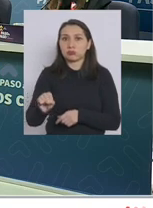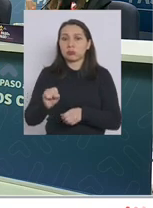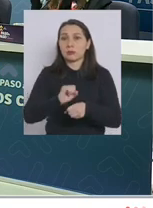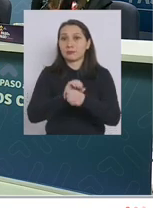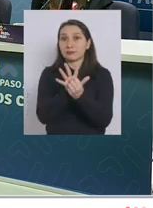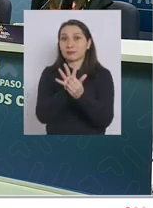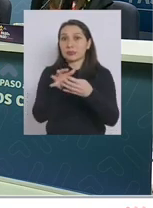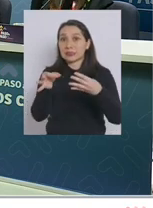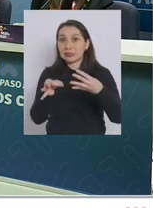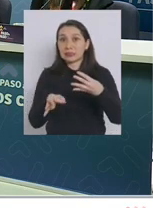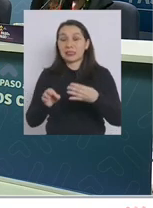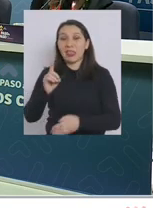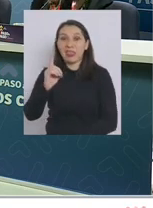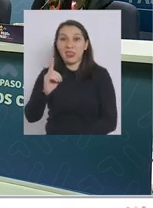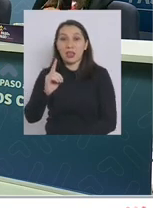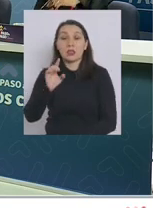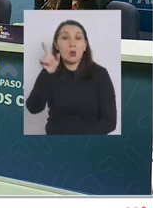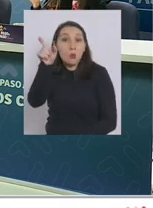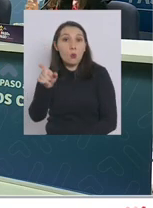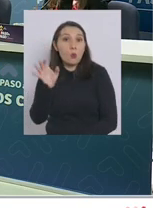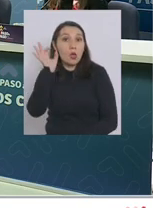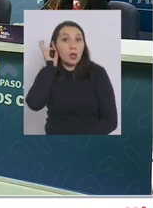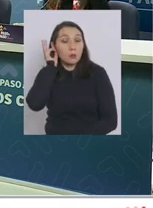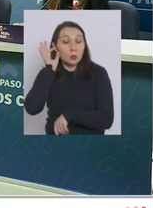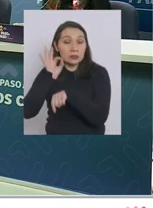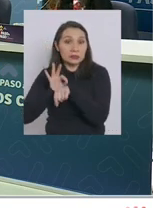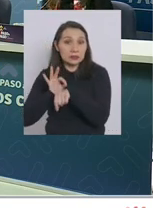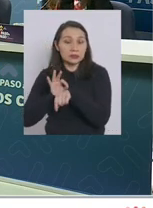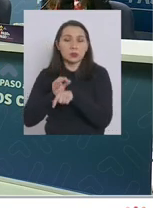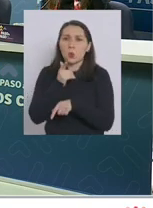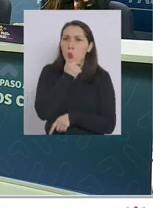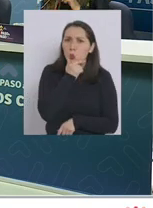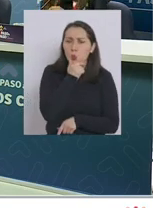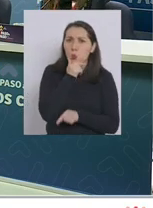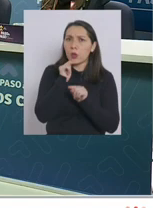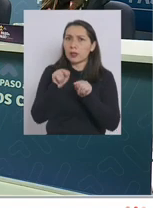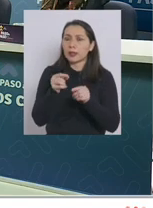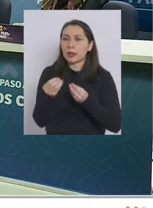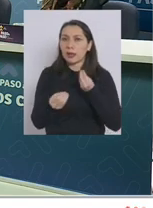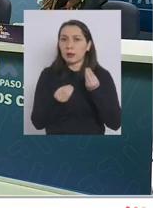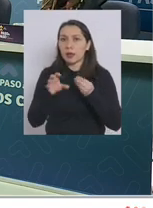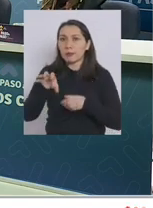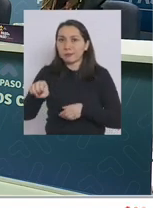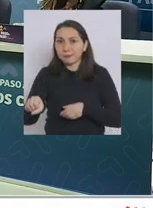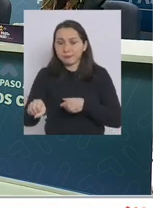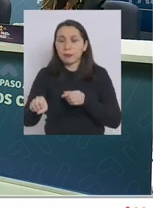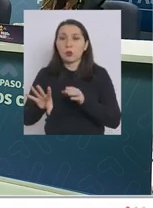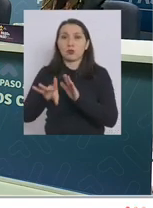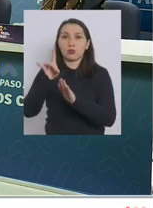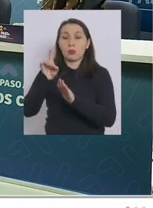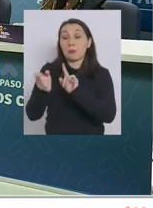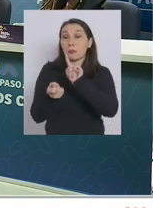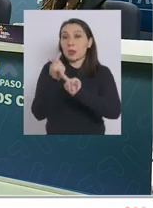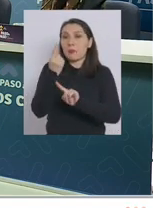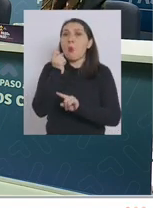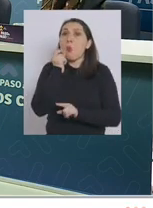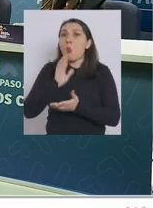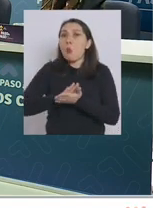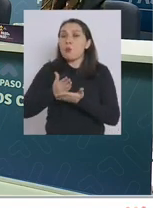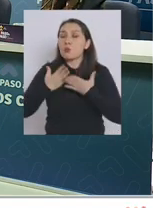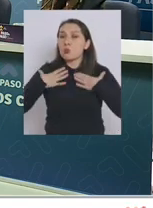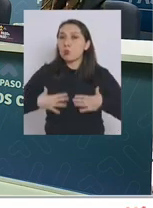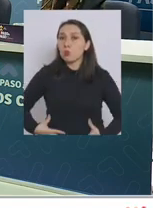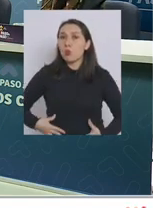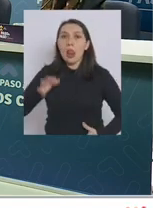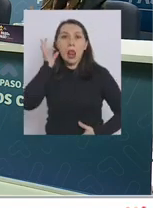la variante Delta en una paciente y hay varias dudas que quedan respecto de la detección, pero también, primero, ¿cuál es el estado de salud